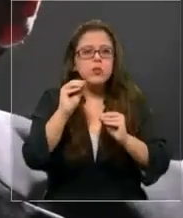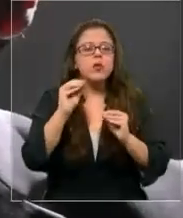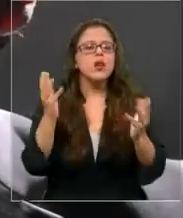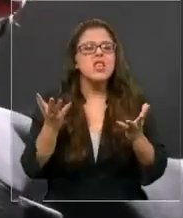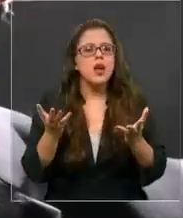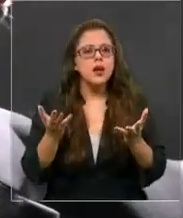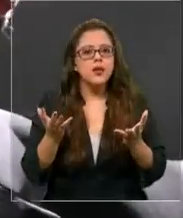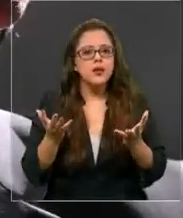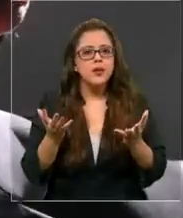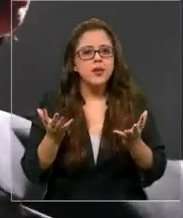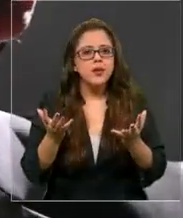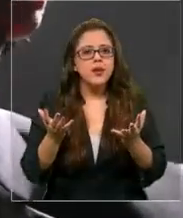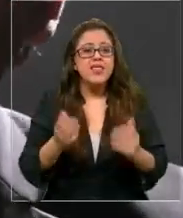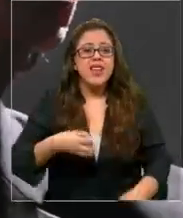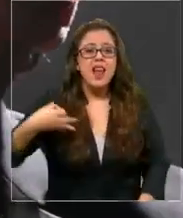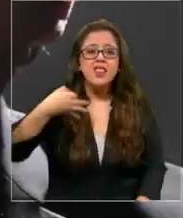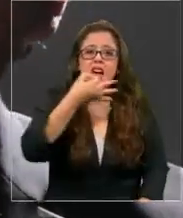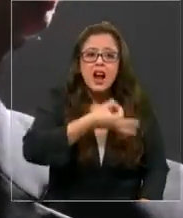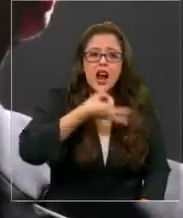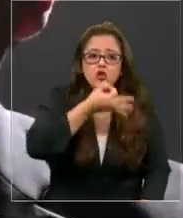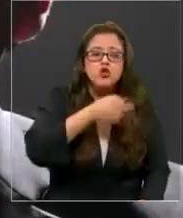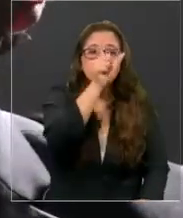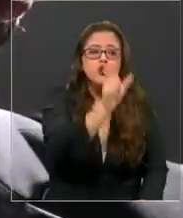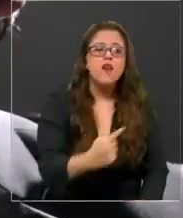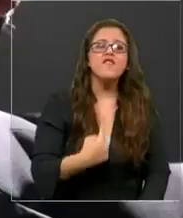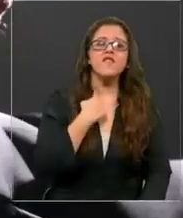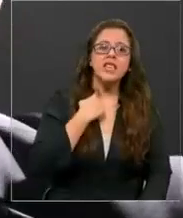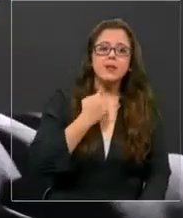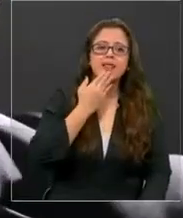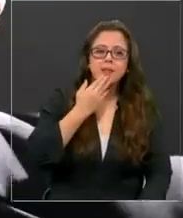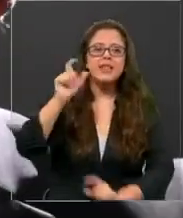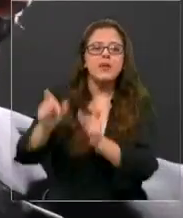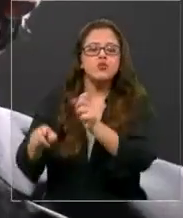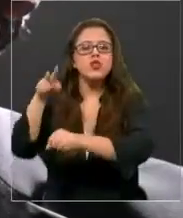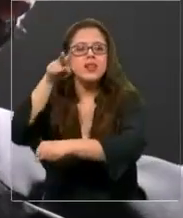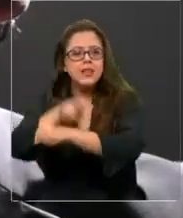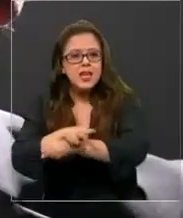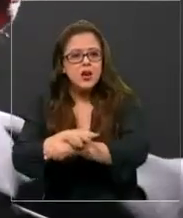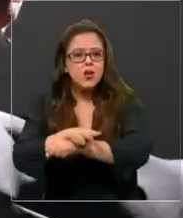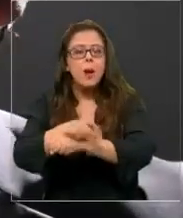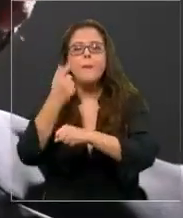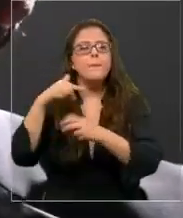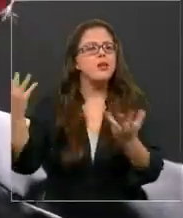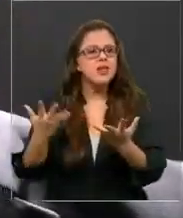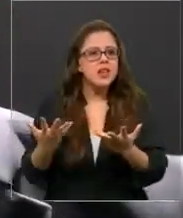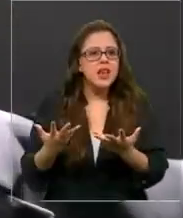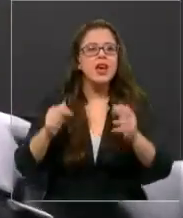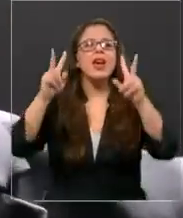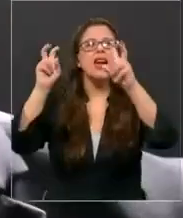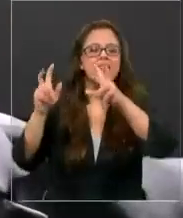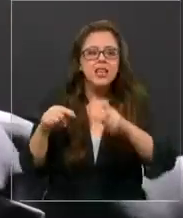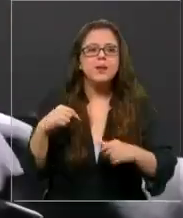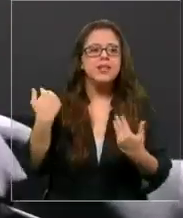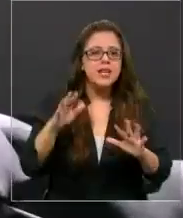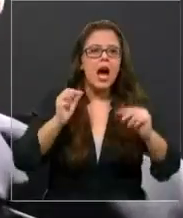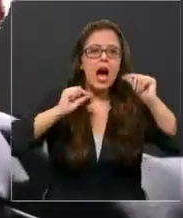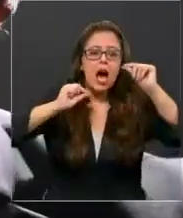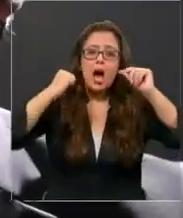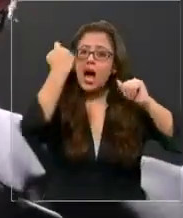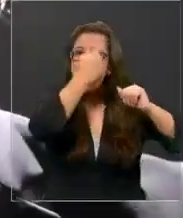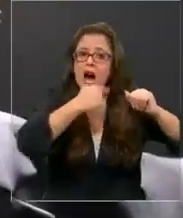de las declaraciones tanto de la víctima y de los testigos. ¿Pero referente a qué? Frente a las descripciones